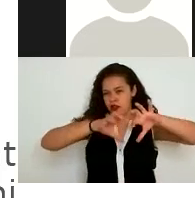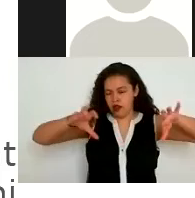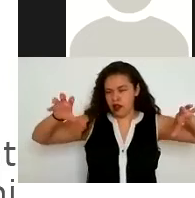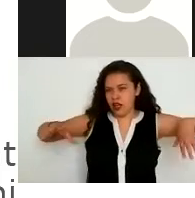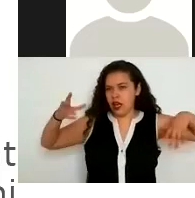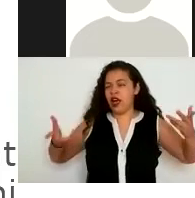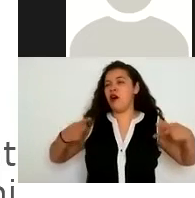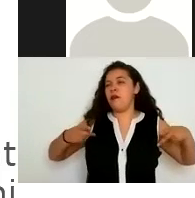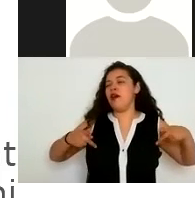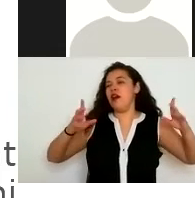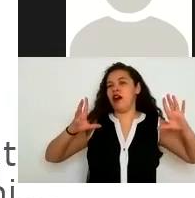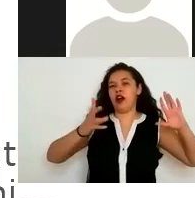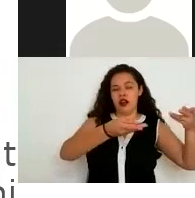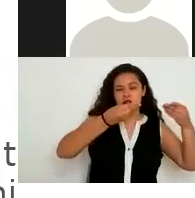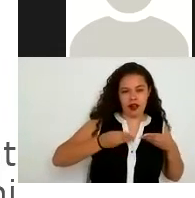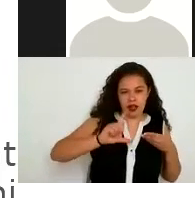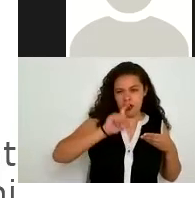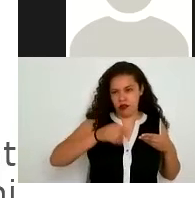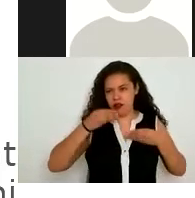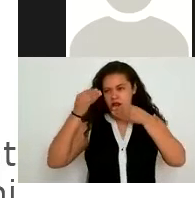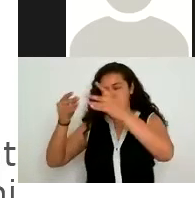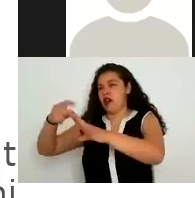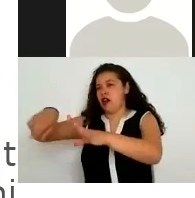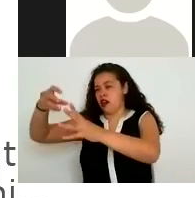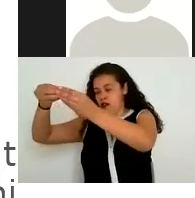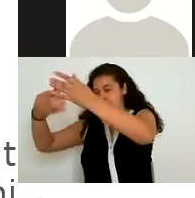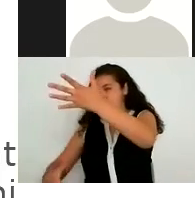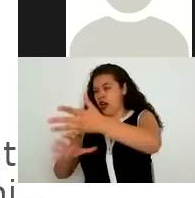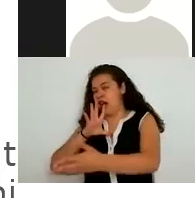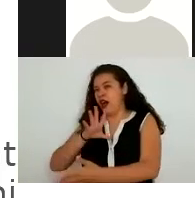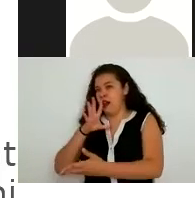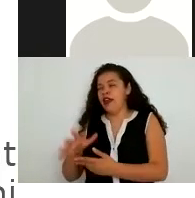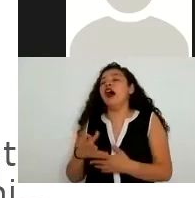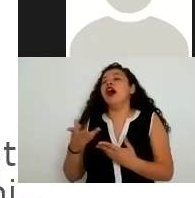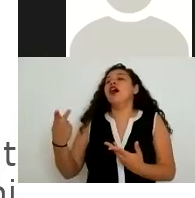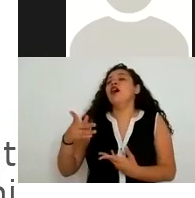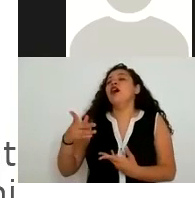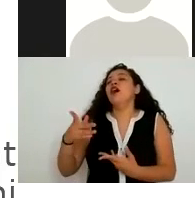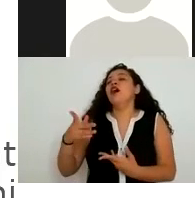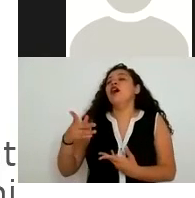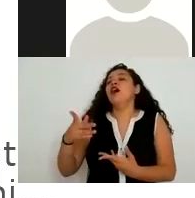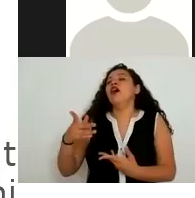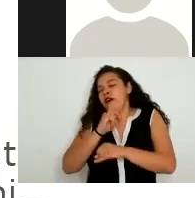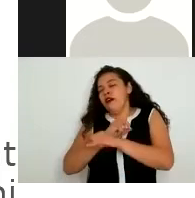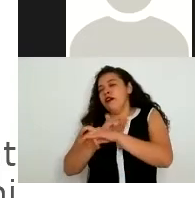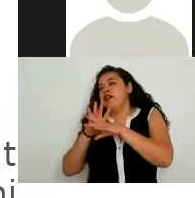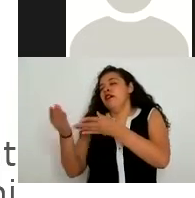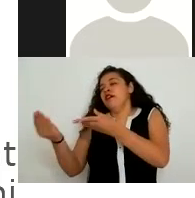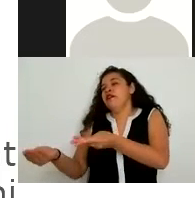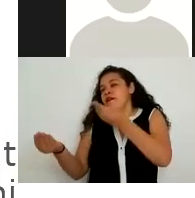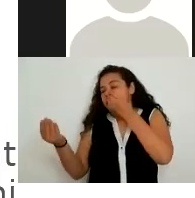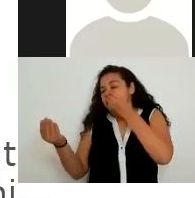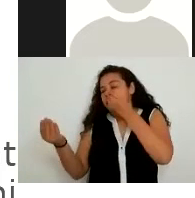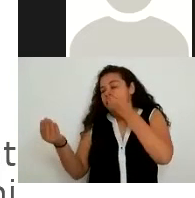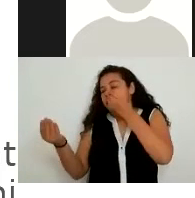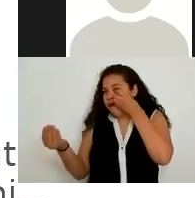nacionales en este caso que derivado de sus propias facultades nos pueden requerir información y dentro de la información que les